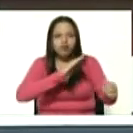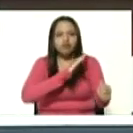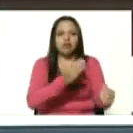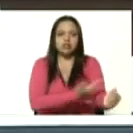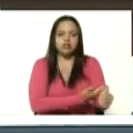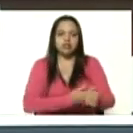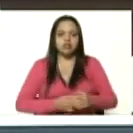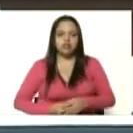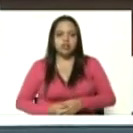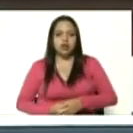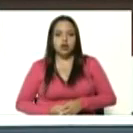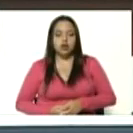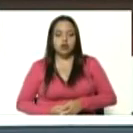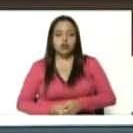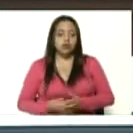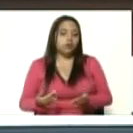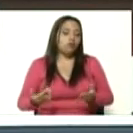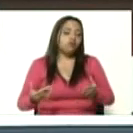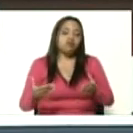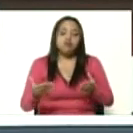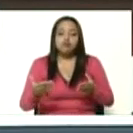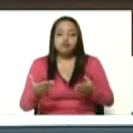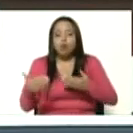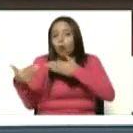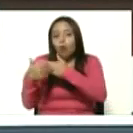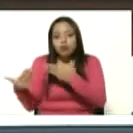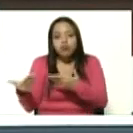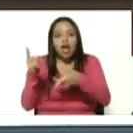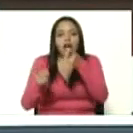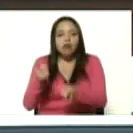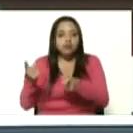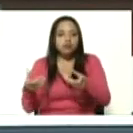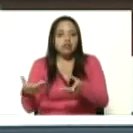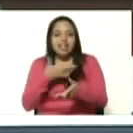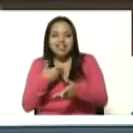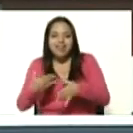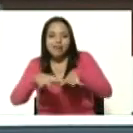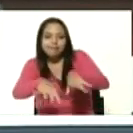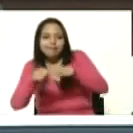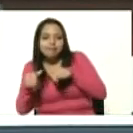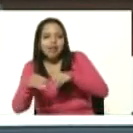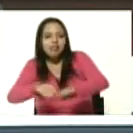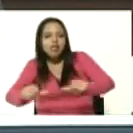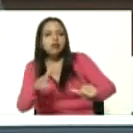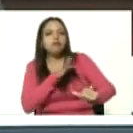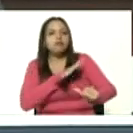un enemigo que pretende apoderarse del territorio venezolano